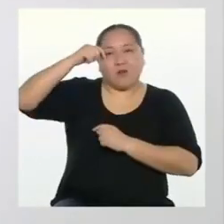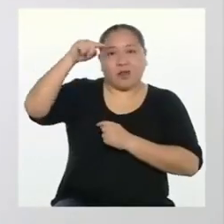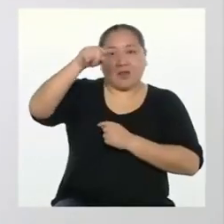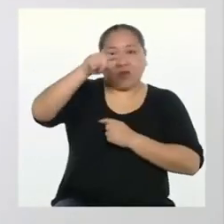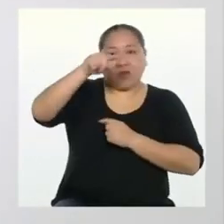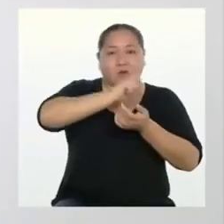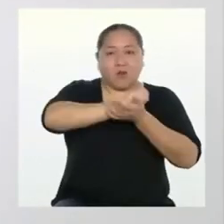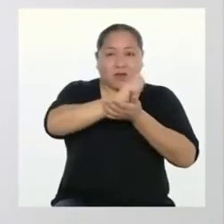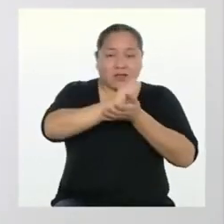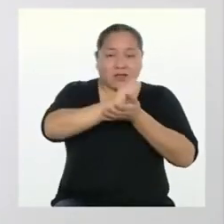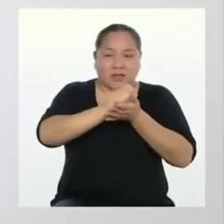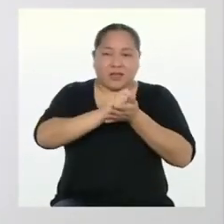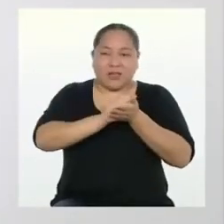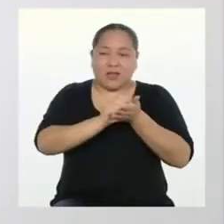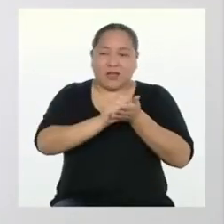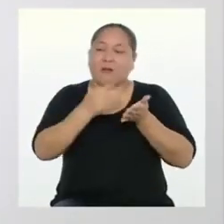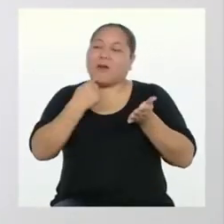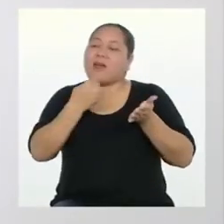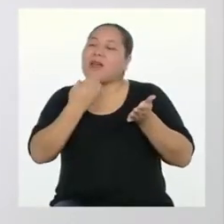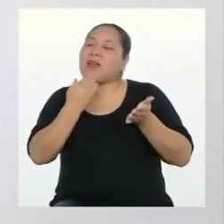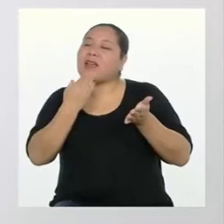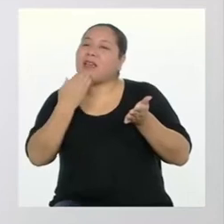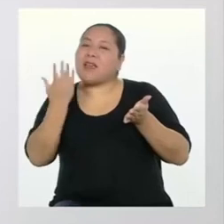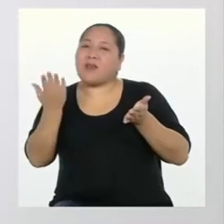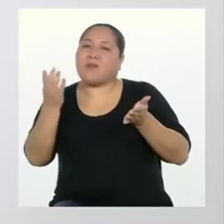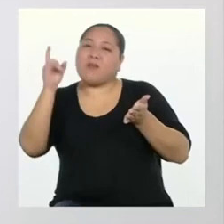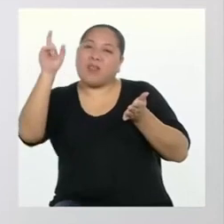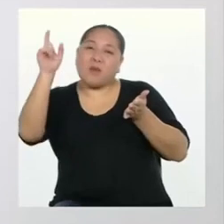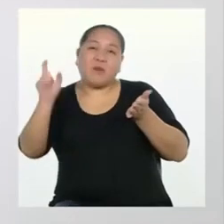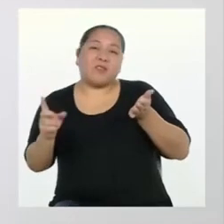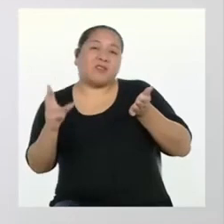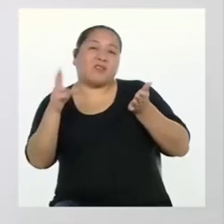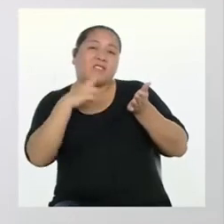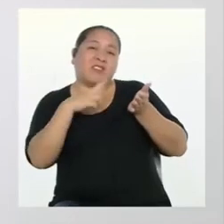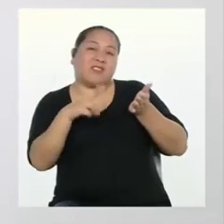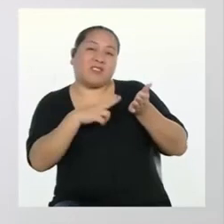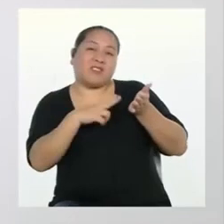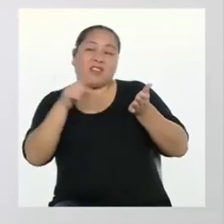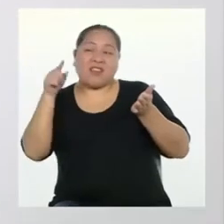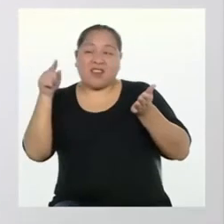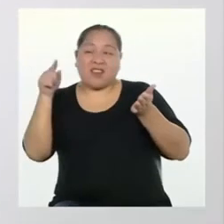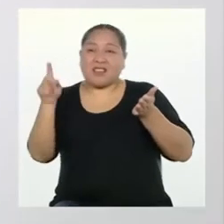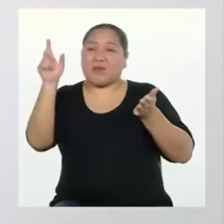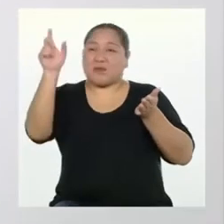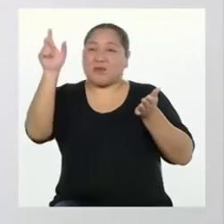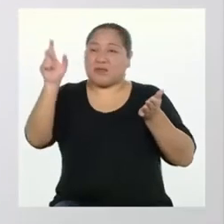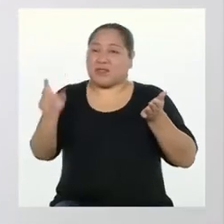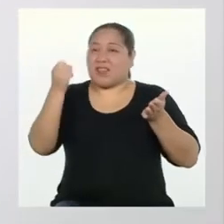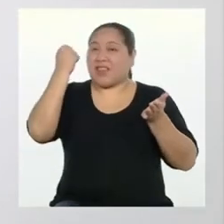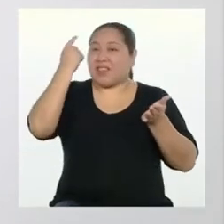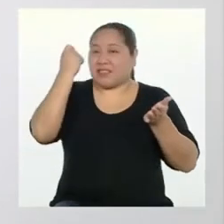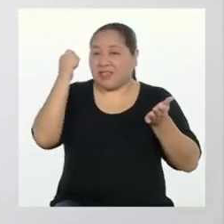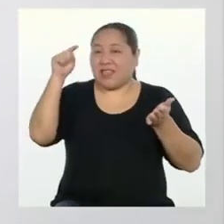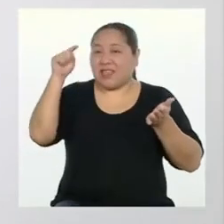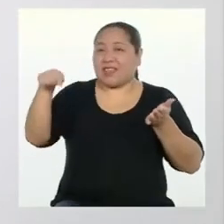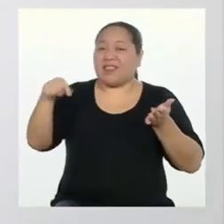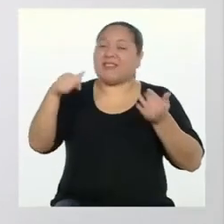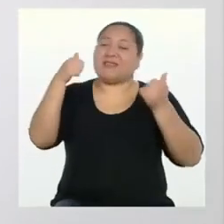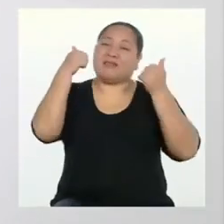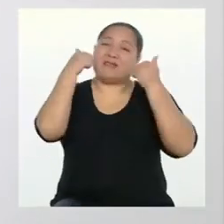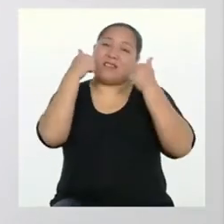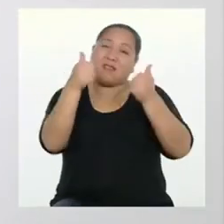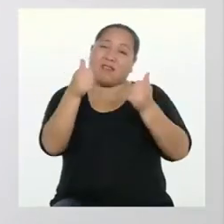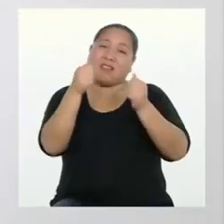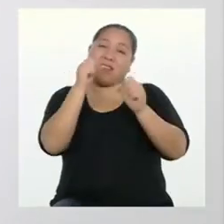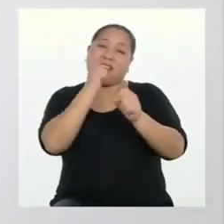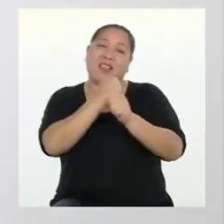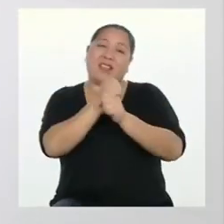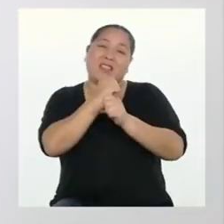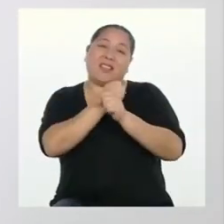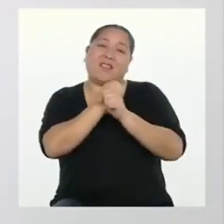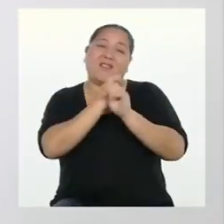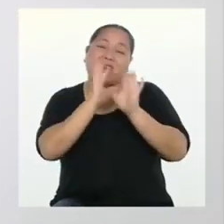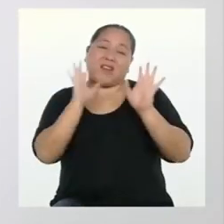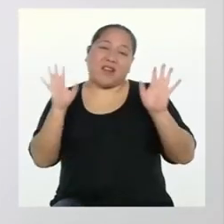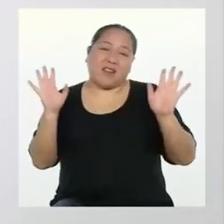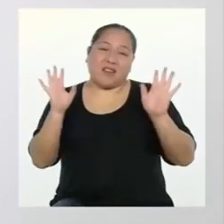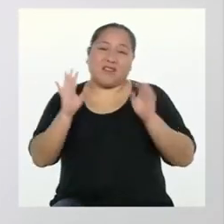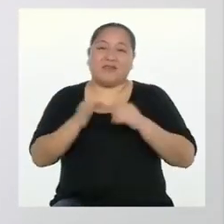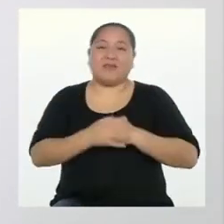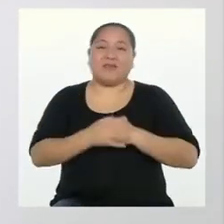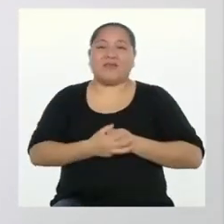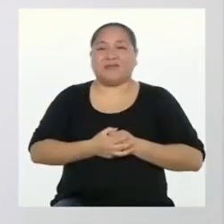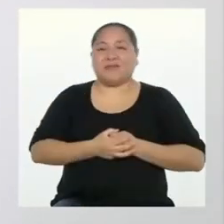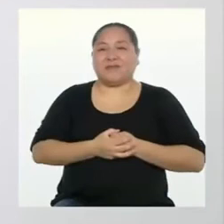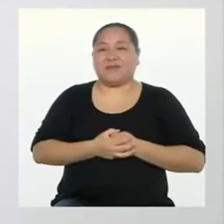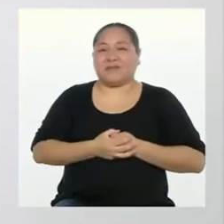escribimos para un destinatario y solo cuando éste nos comprende, damos por concluido el